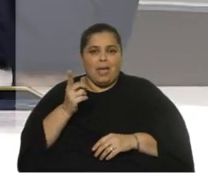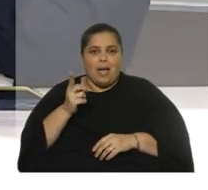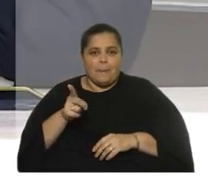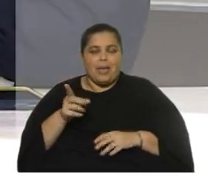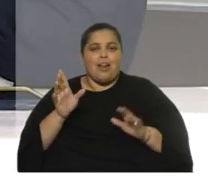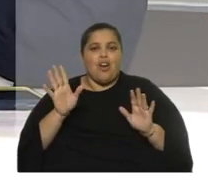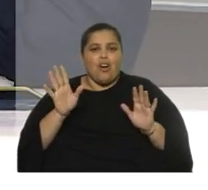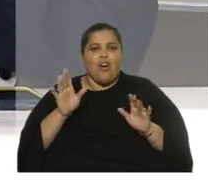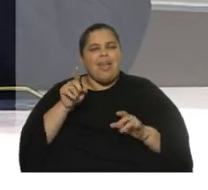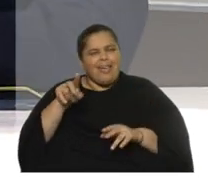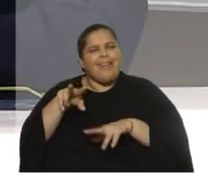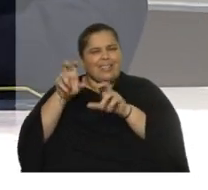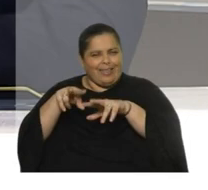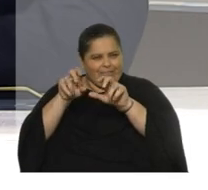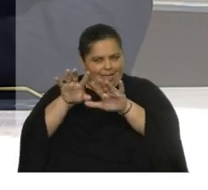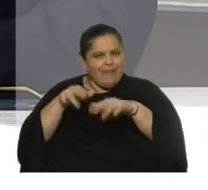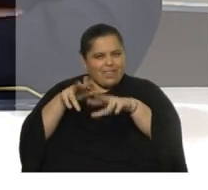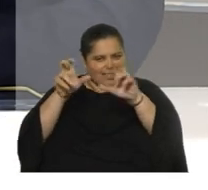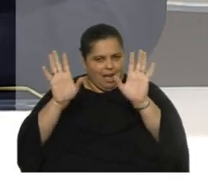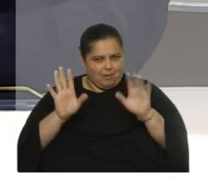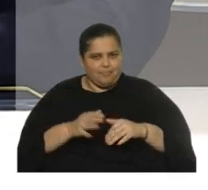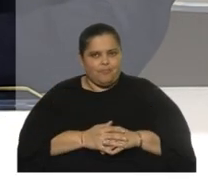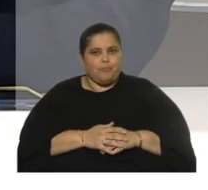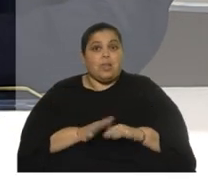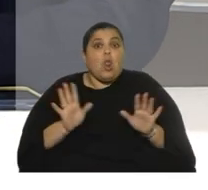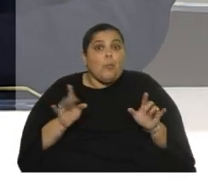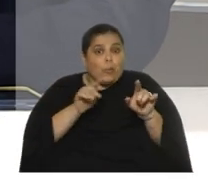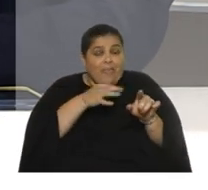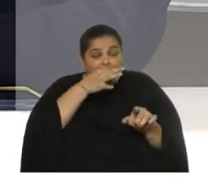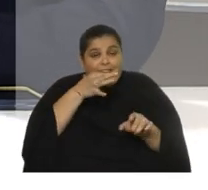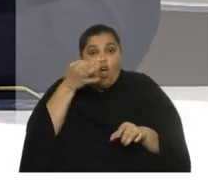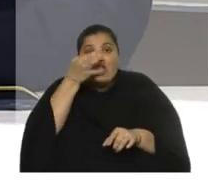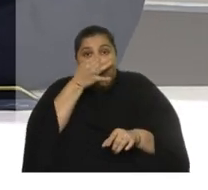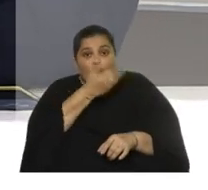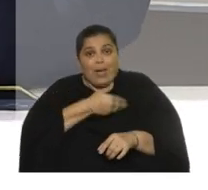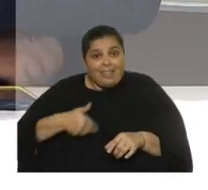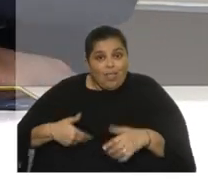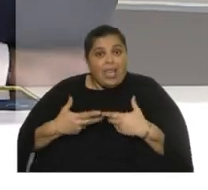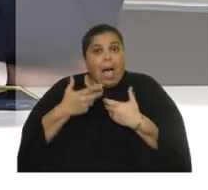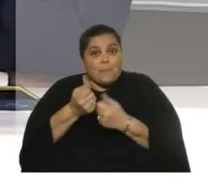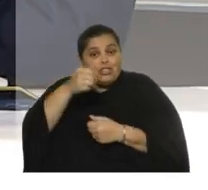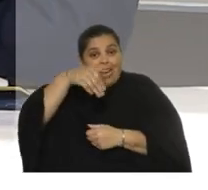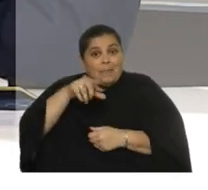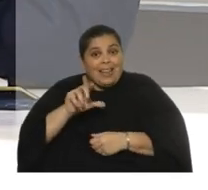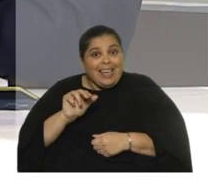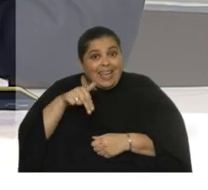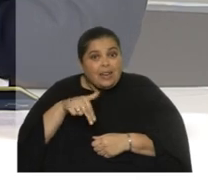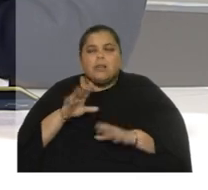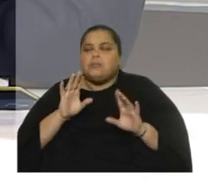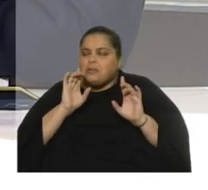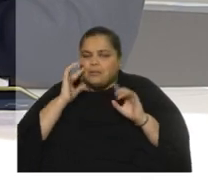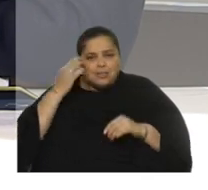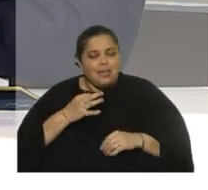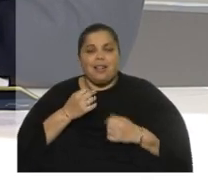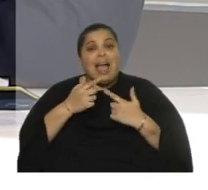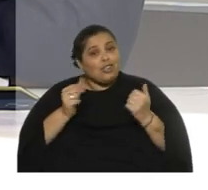no importa no lo que yo acabo de decir que es un narcoestado que apoya al MLN claro que sí las cosas hay que decirlas y